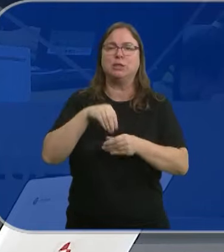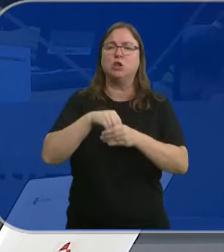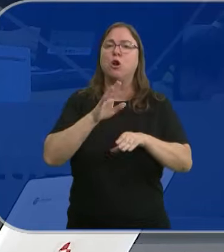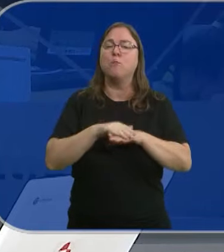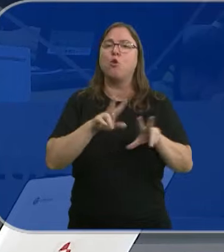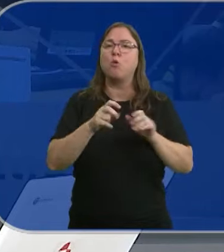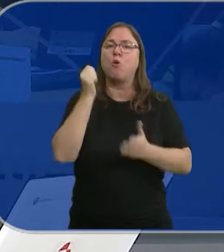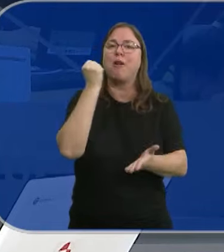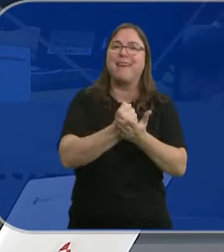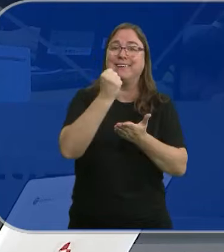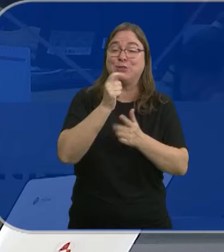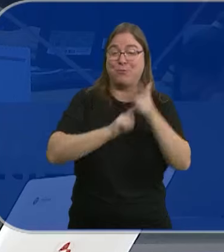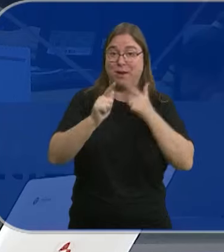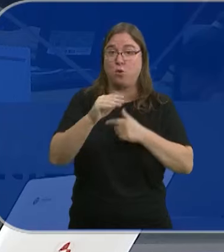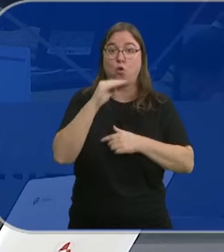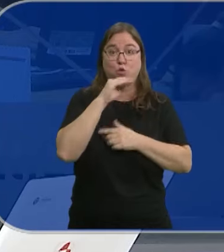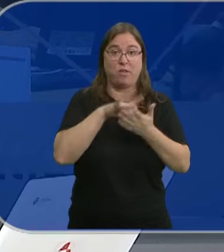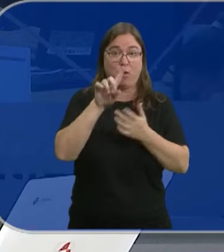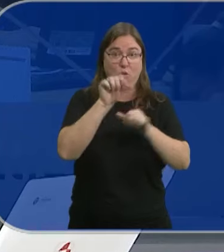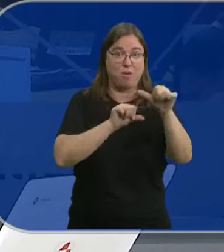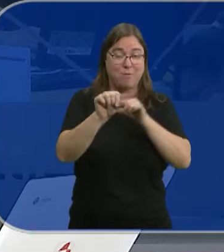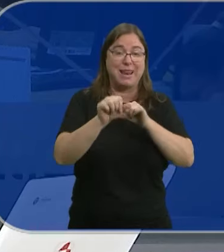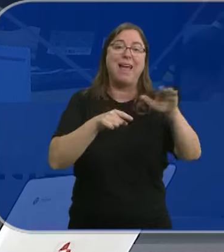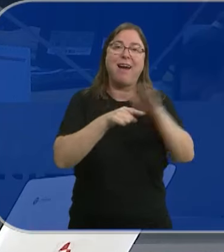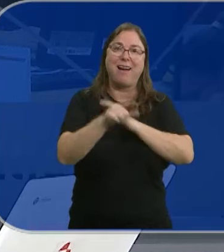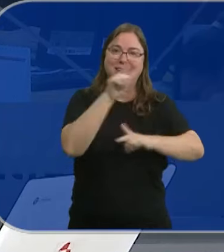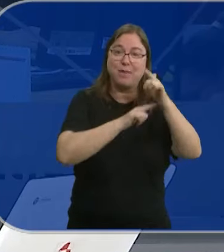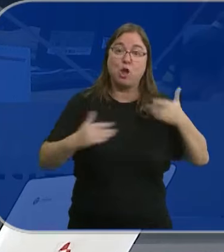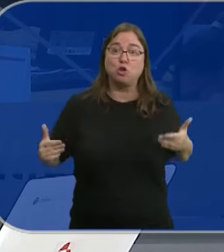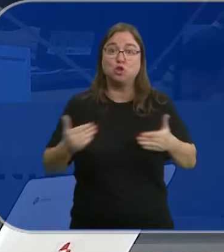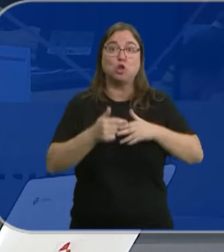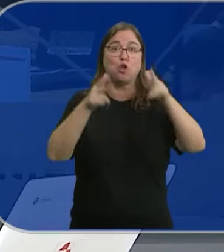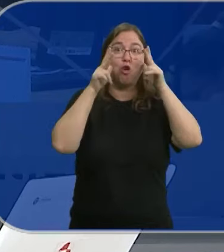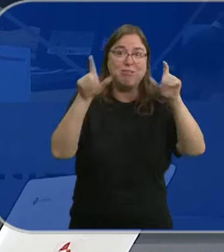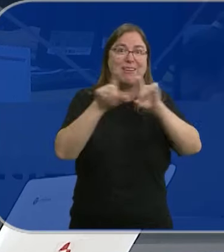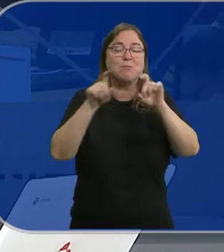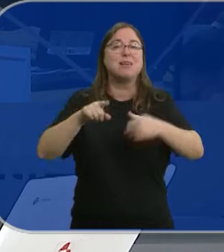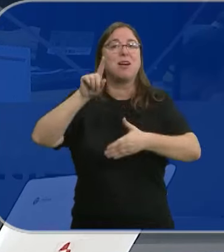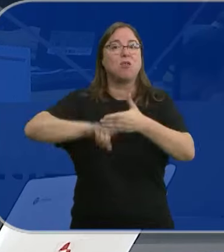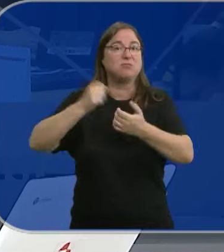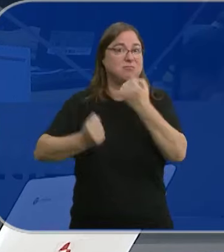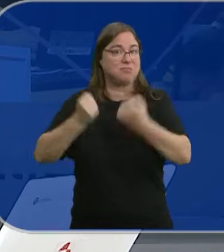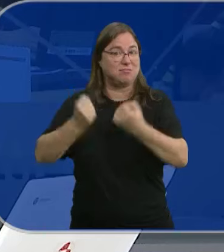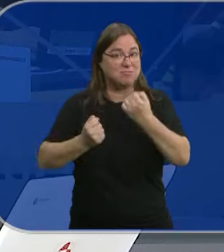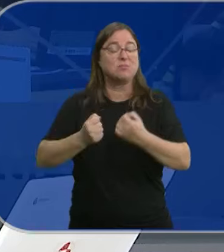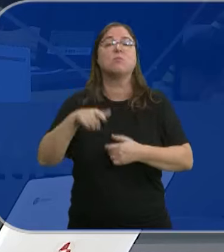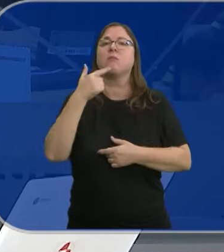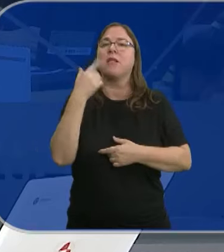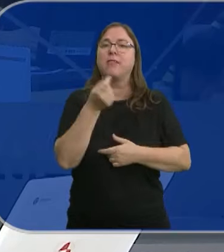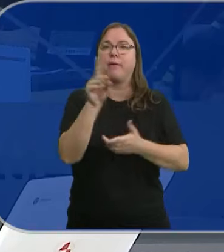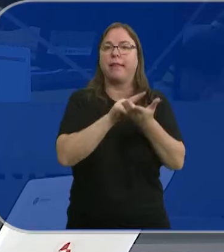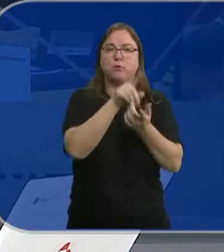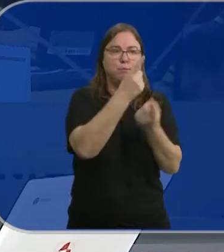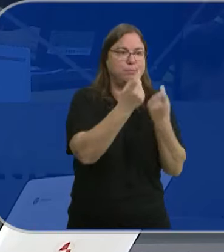el nuevo registro de viajeros. A partir del 1 de octubre, agencias de viajes, todos los alojamientos y las empresas de alquiler de vehículos, tienen que recabar